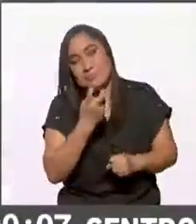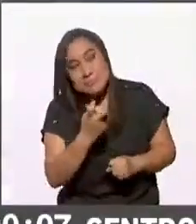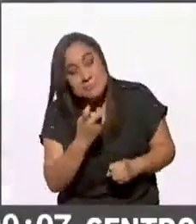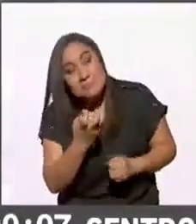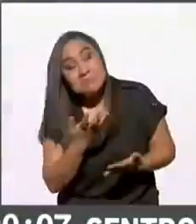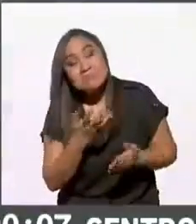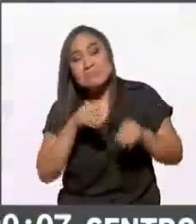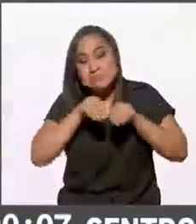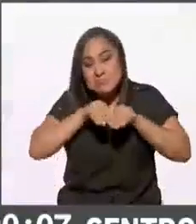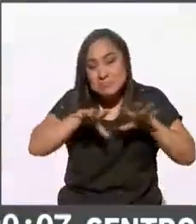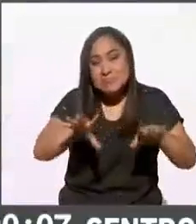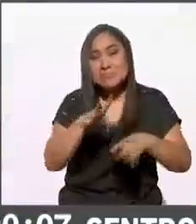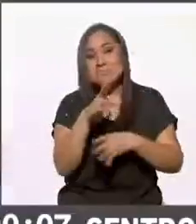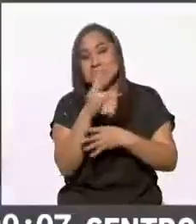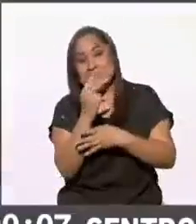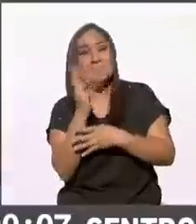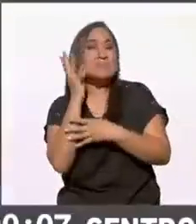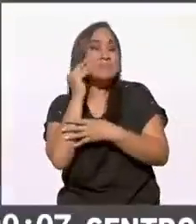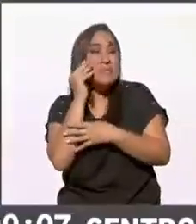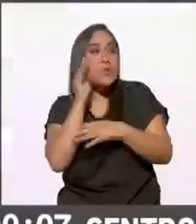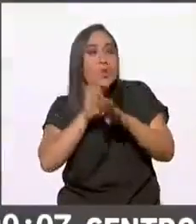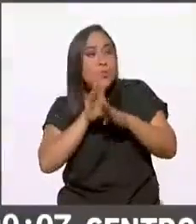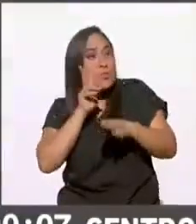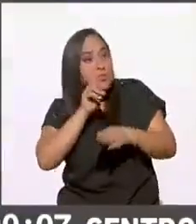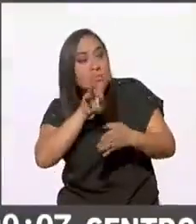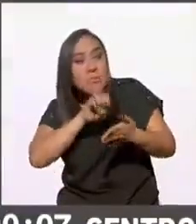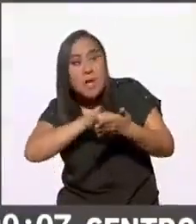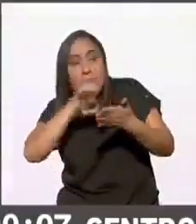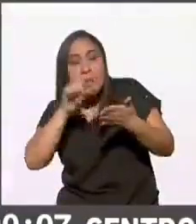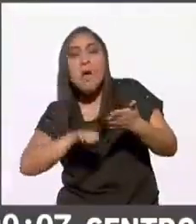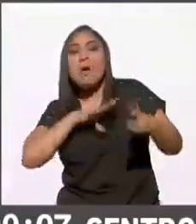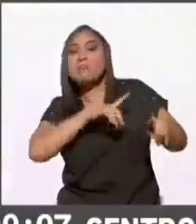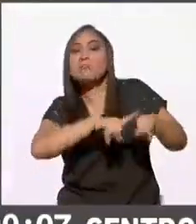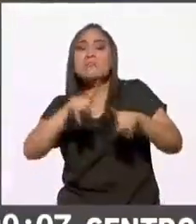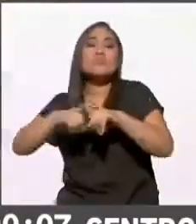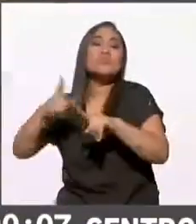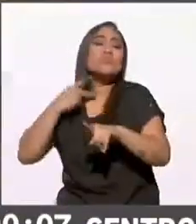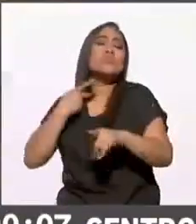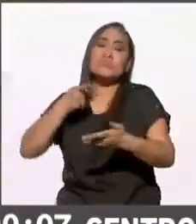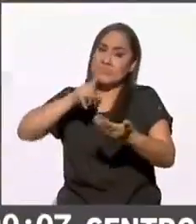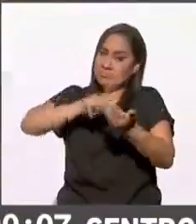medios públicos como han venido haciendo sean el espejo de la pluralidad política que caracteriza al país